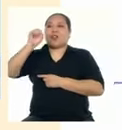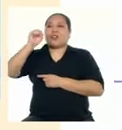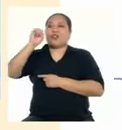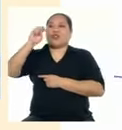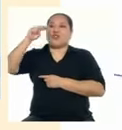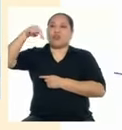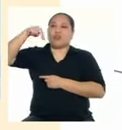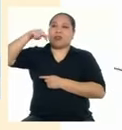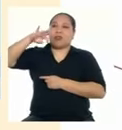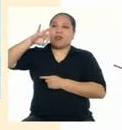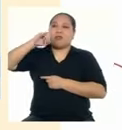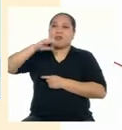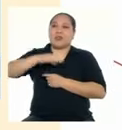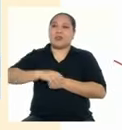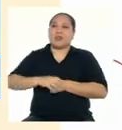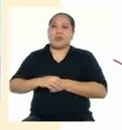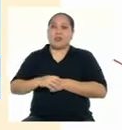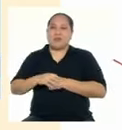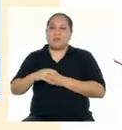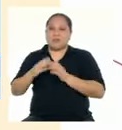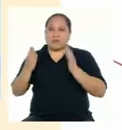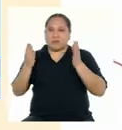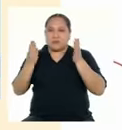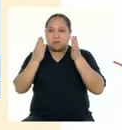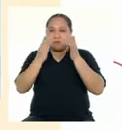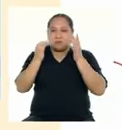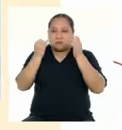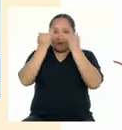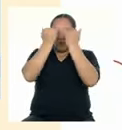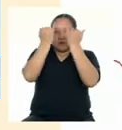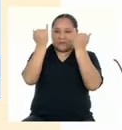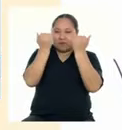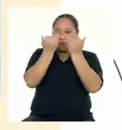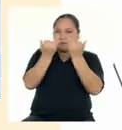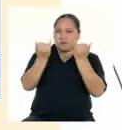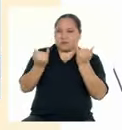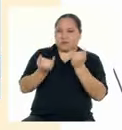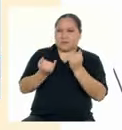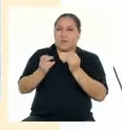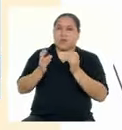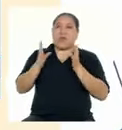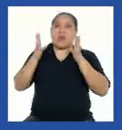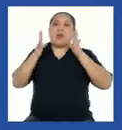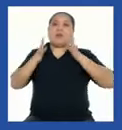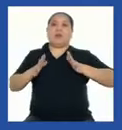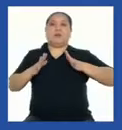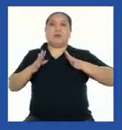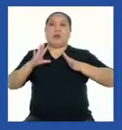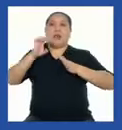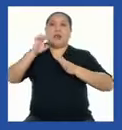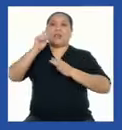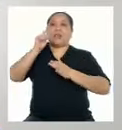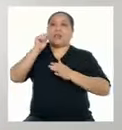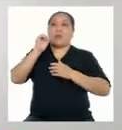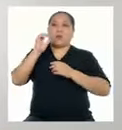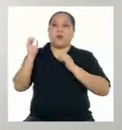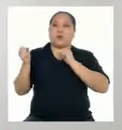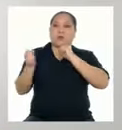piruetas de súbitas estatuas Porque sabemos que una estatua No se puede mover